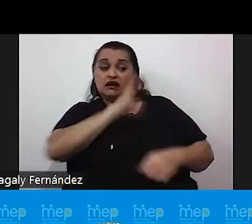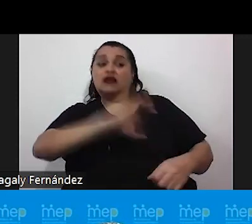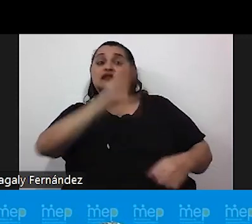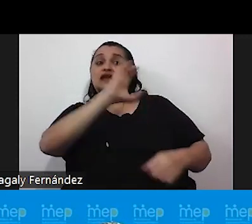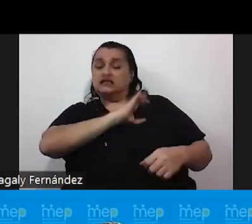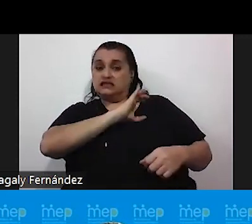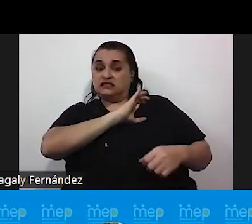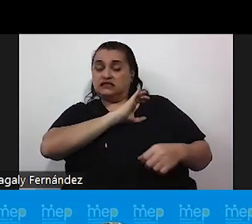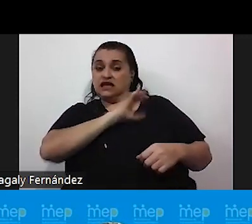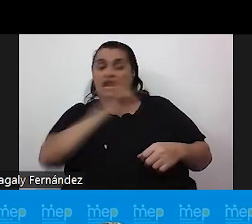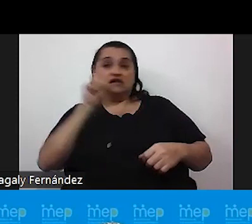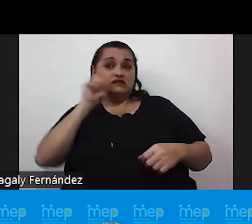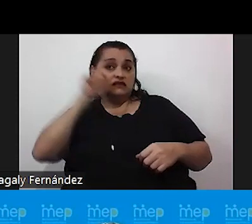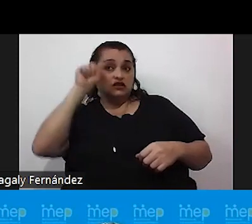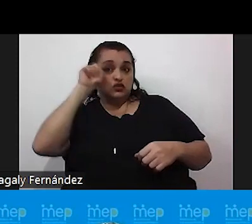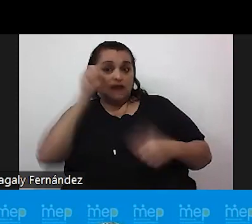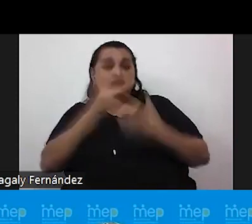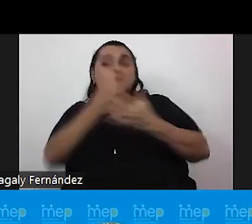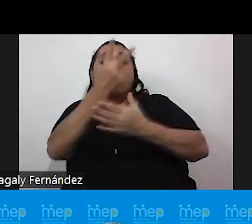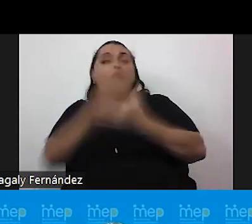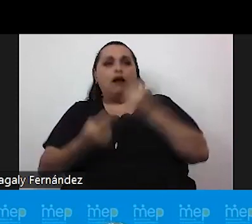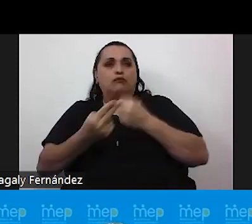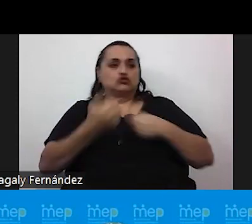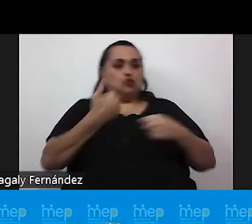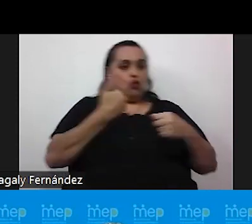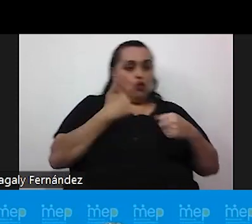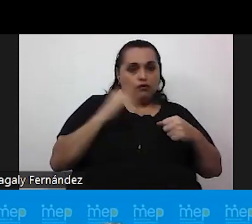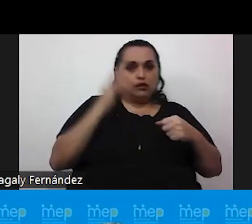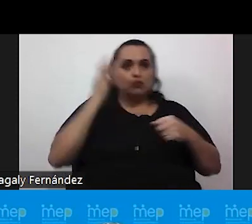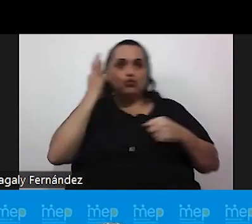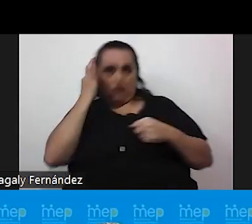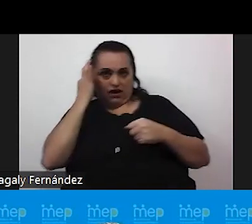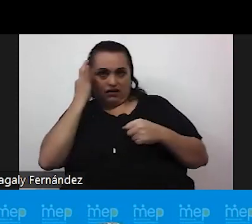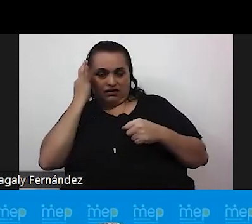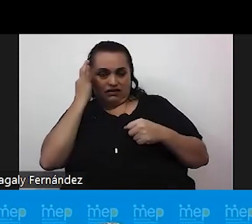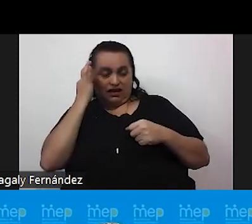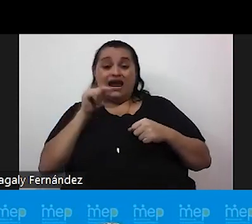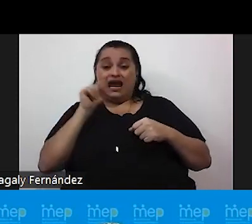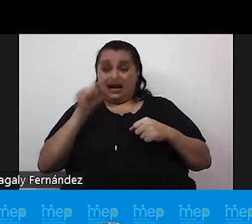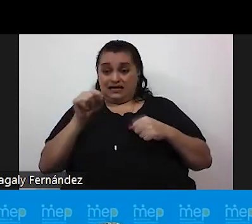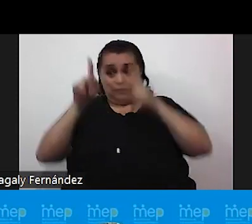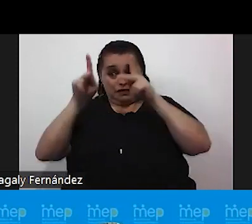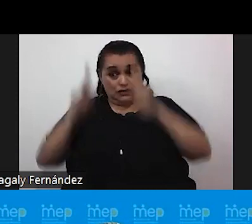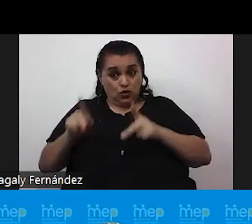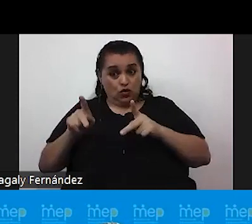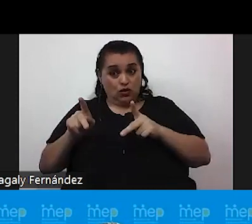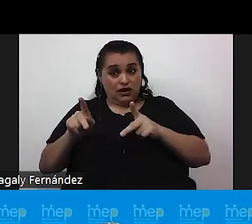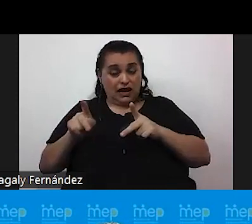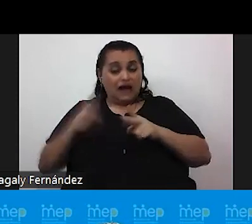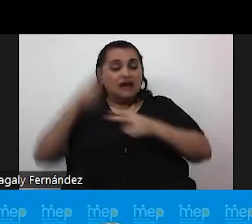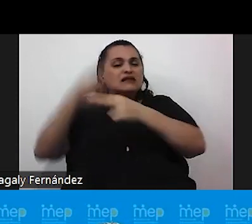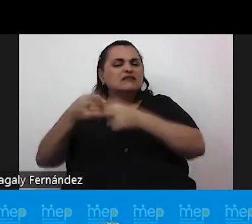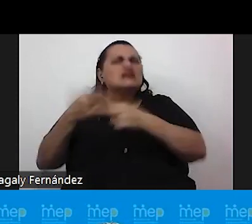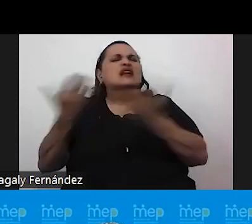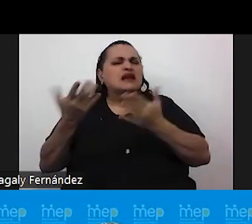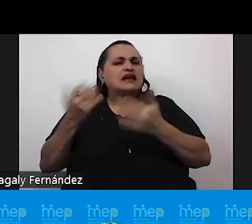sexuales binarias tanto de hombre como de mujer y a esta persona le vamos a llamar